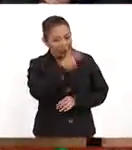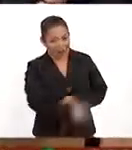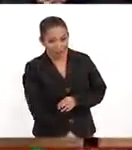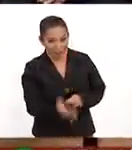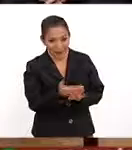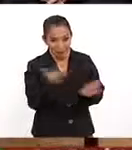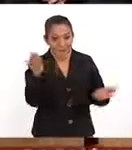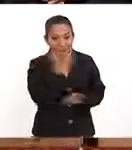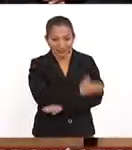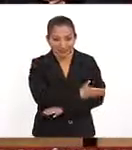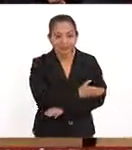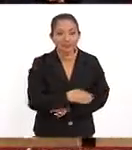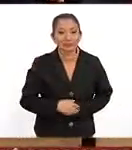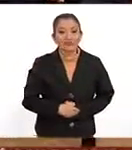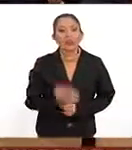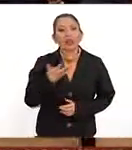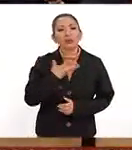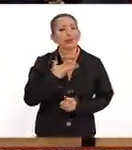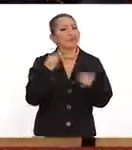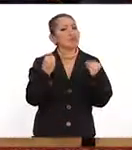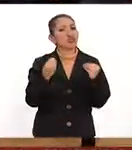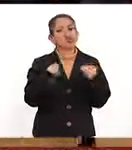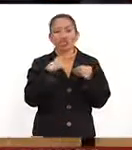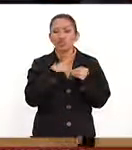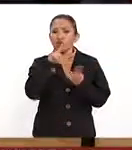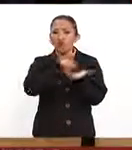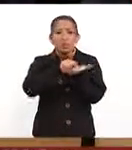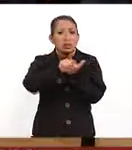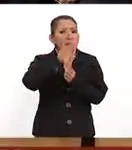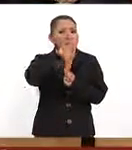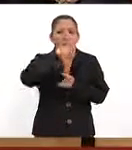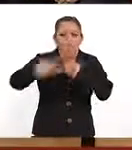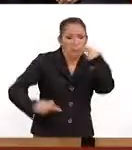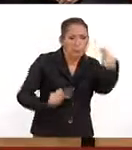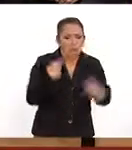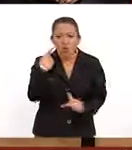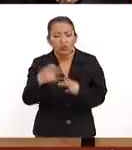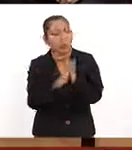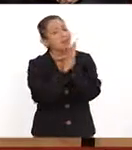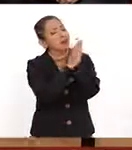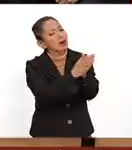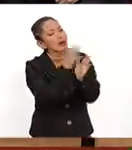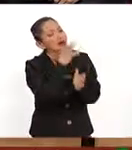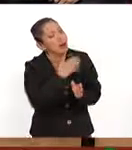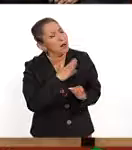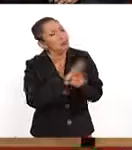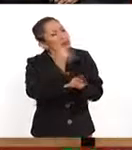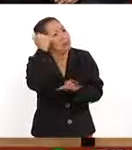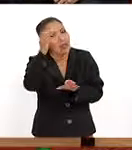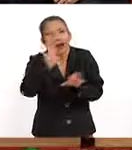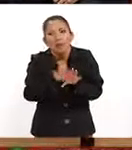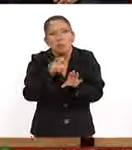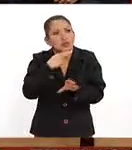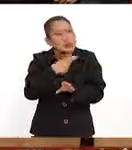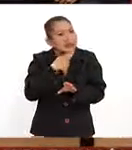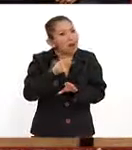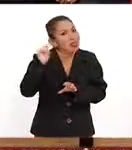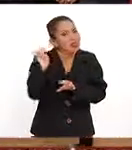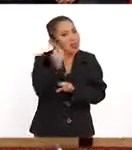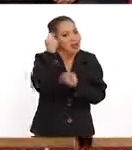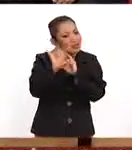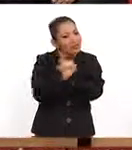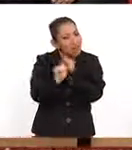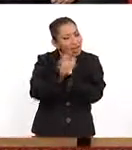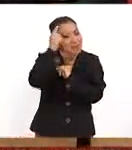vez anterior, tuvimos muchísimos tuits y muchas mamás preguntándonos, por favor, danos más ideas de cómo utilizar la tecnología